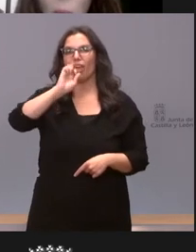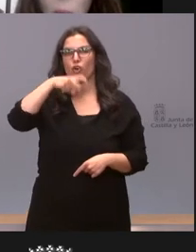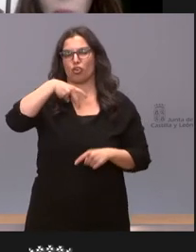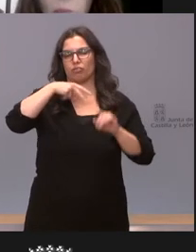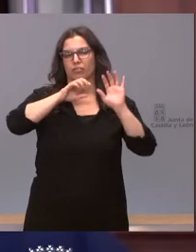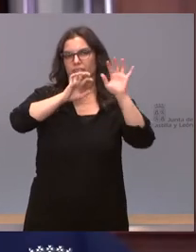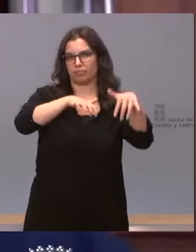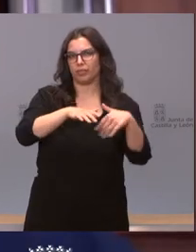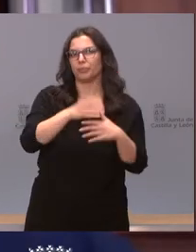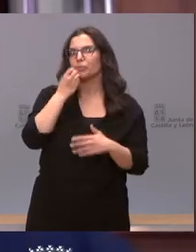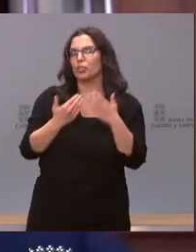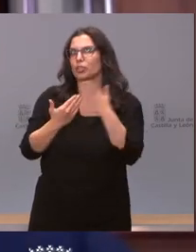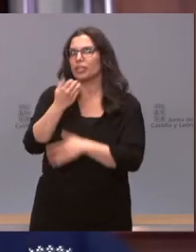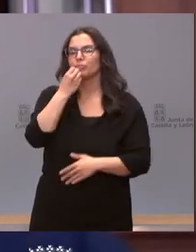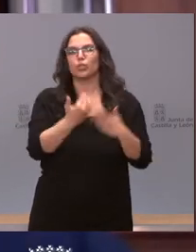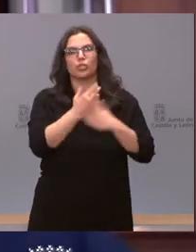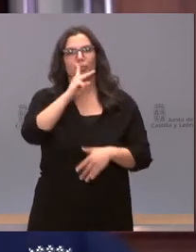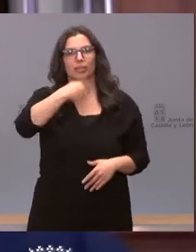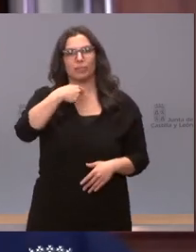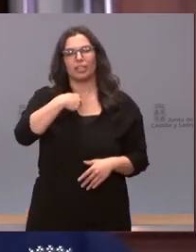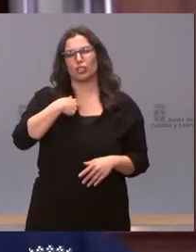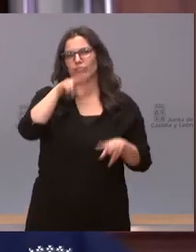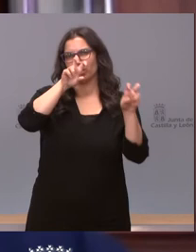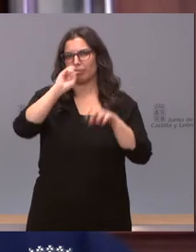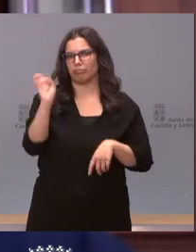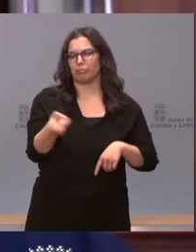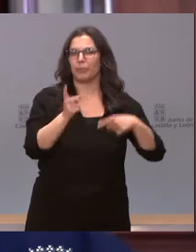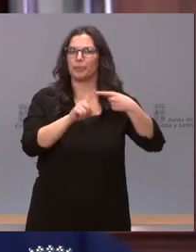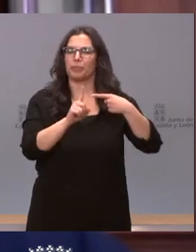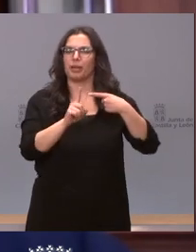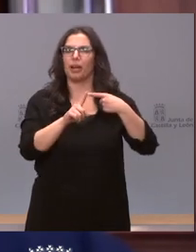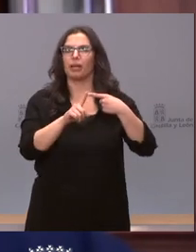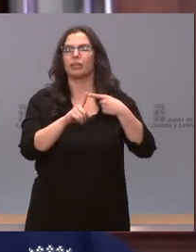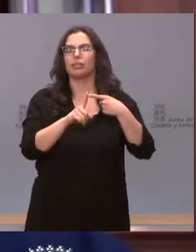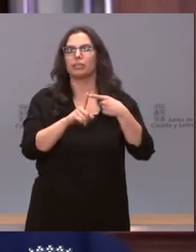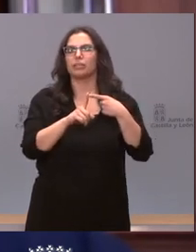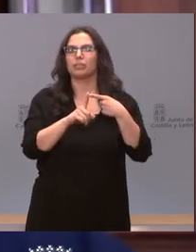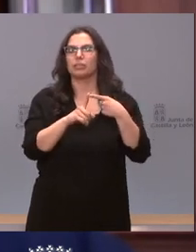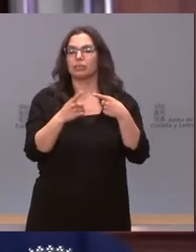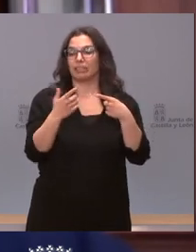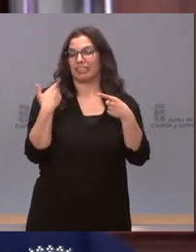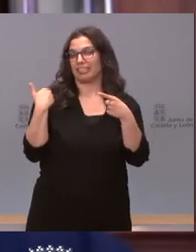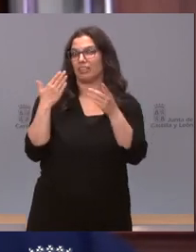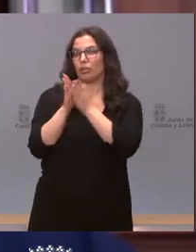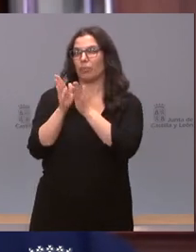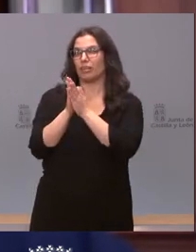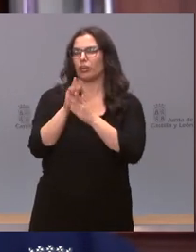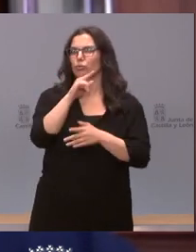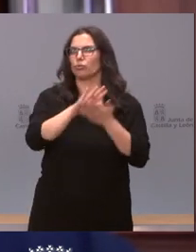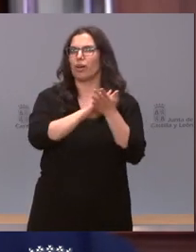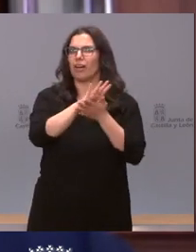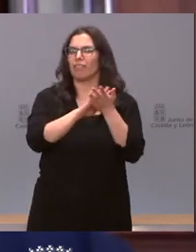Buenos días vicepresidente yo tengo varias cuestiones la primera es que hace un par de preguntas de los compañeros aludió a las